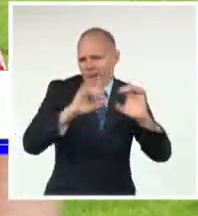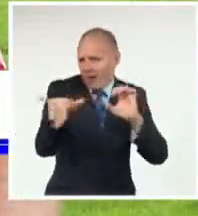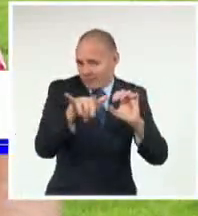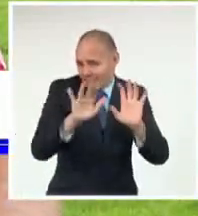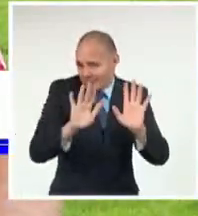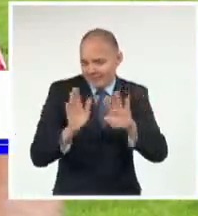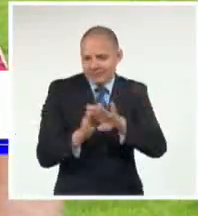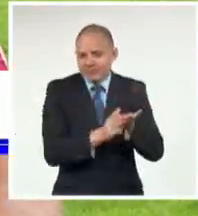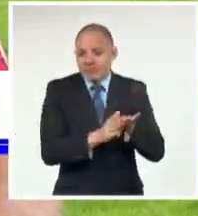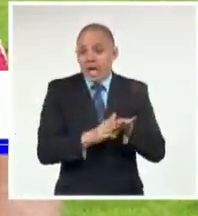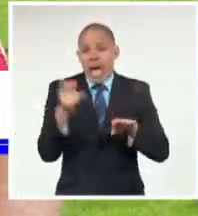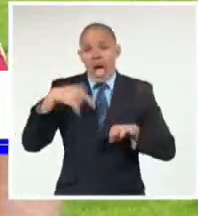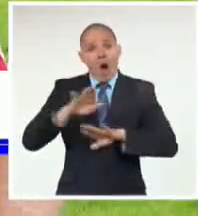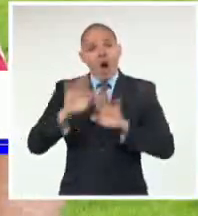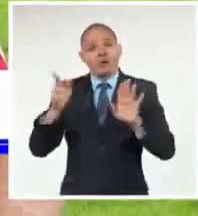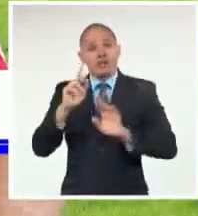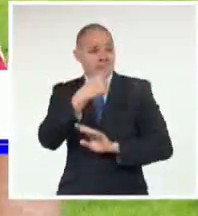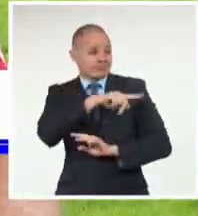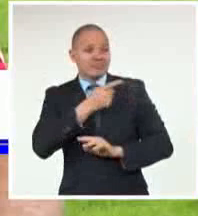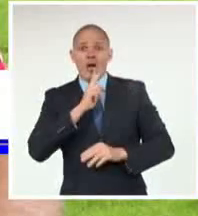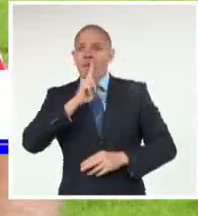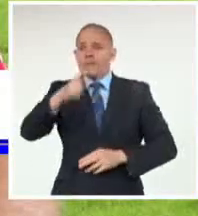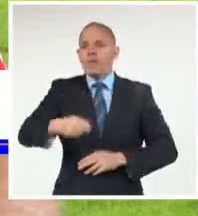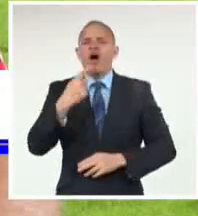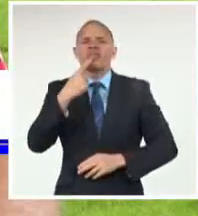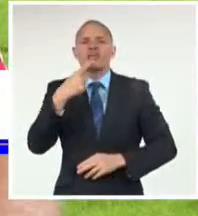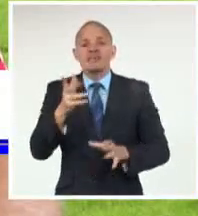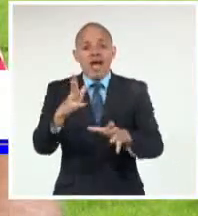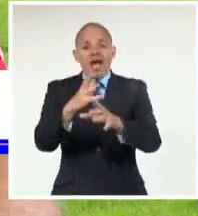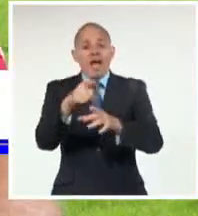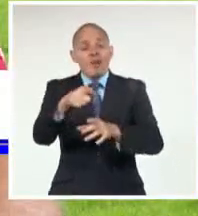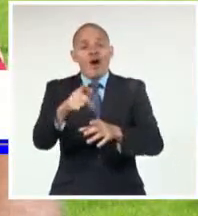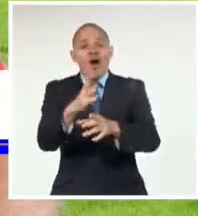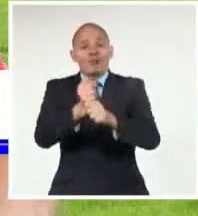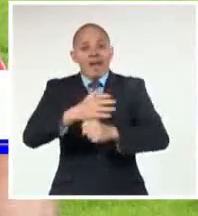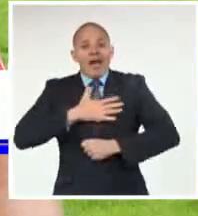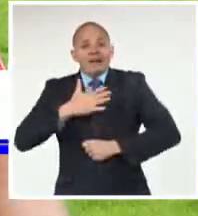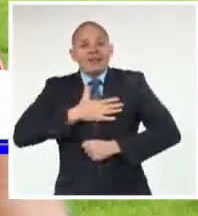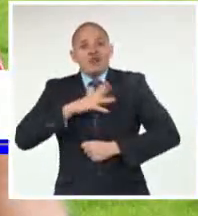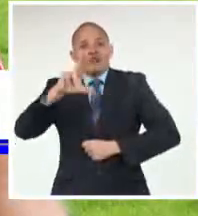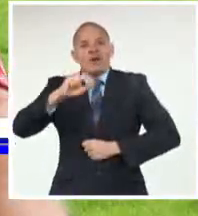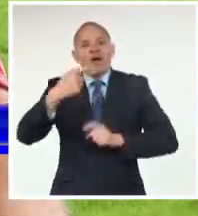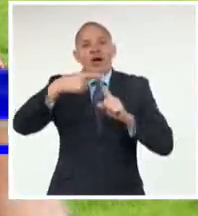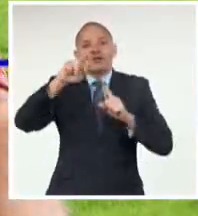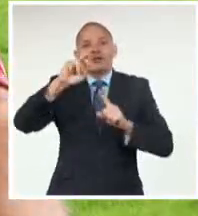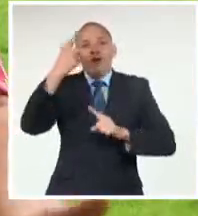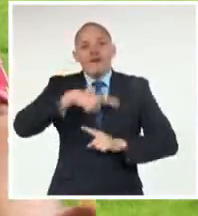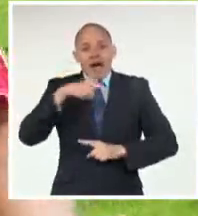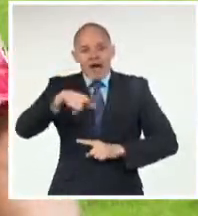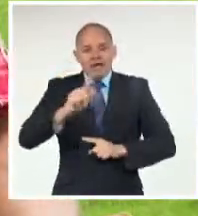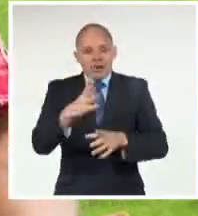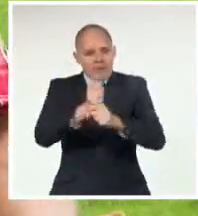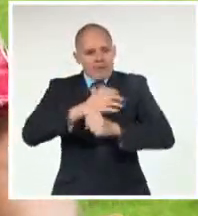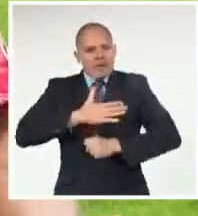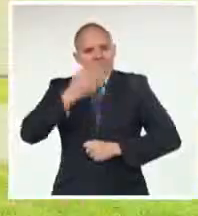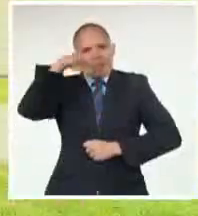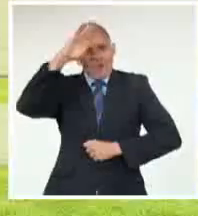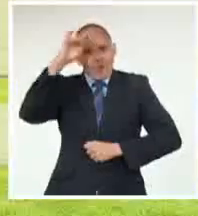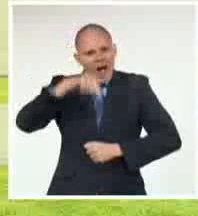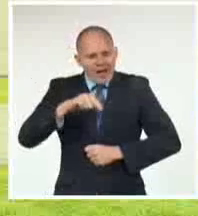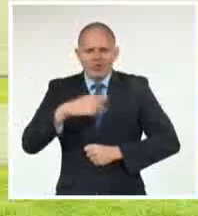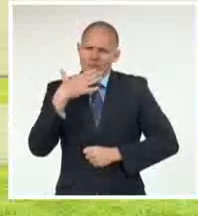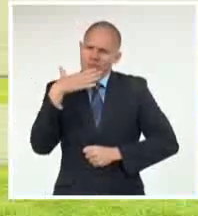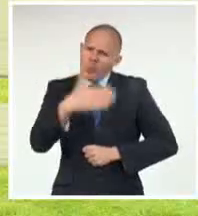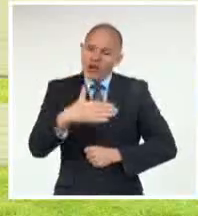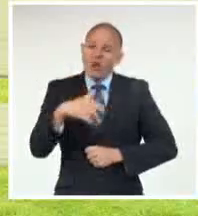trova Como patrimonio De la nación Tenía que ver eso Haber sido Hace mucho tiempo Ha